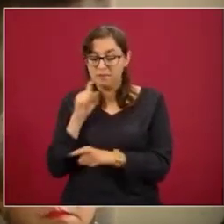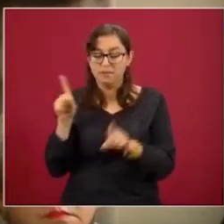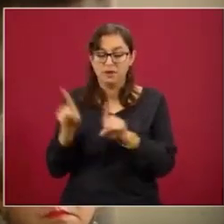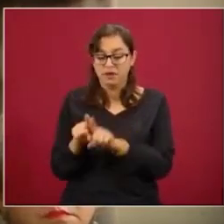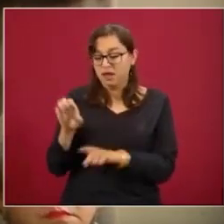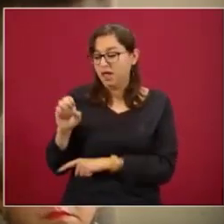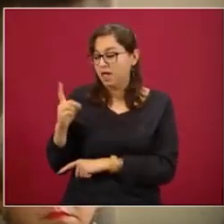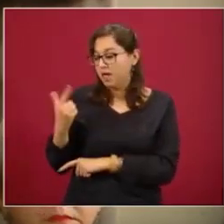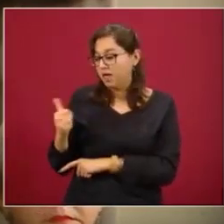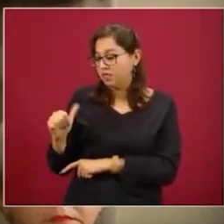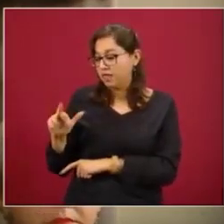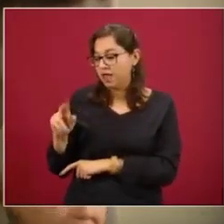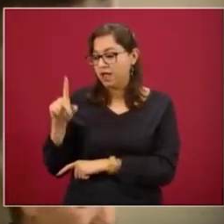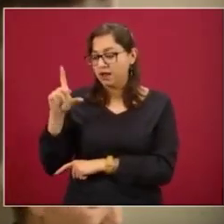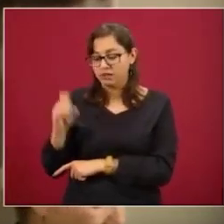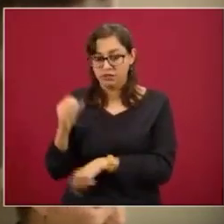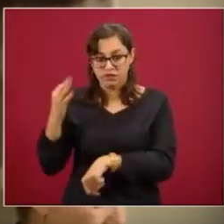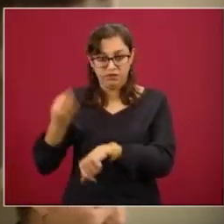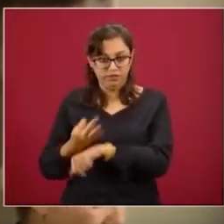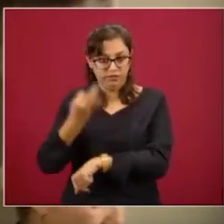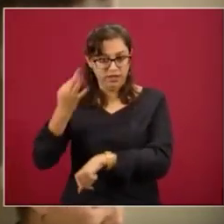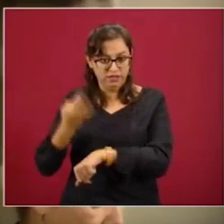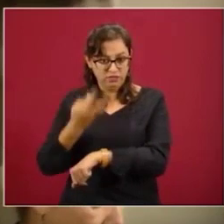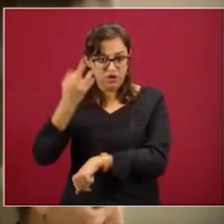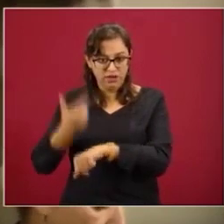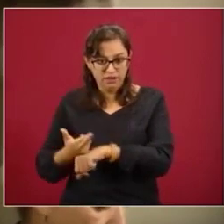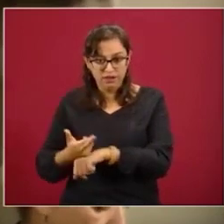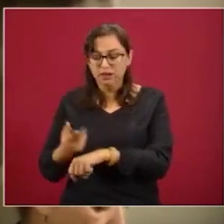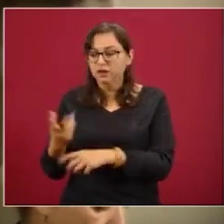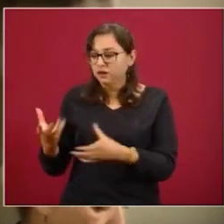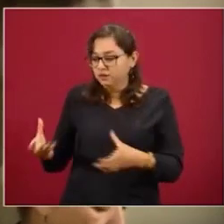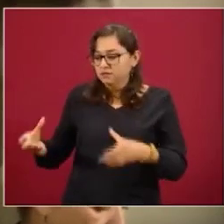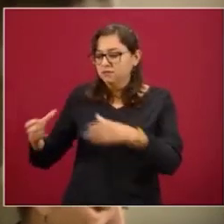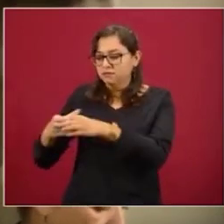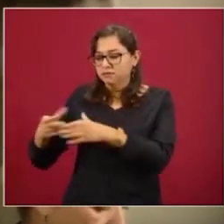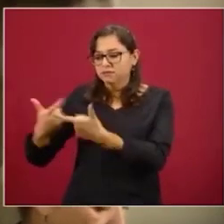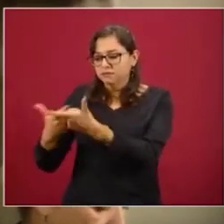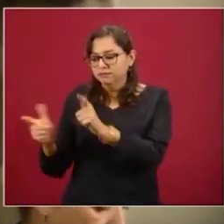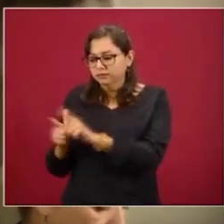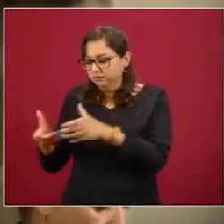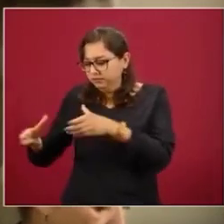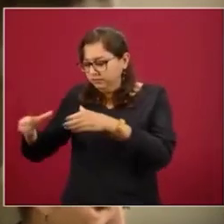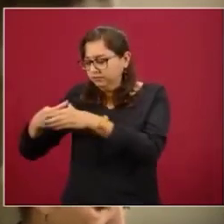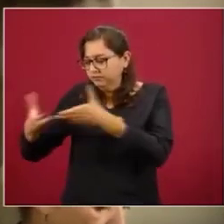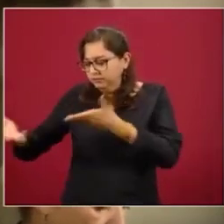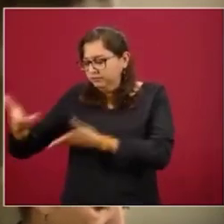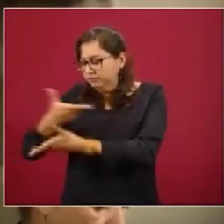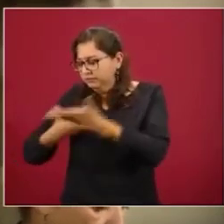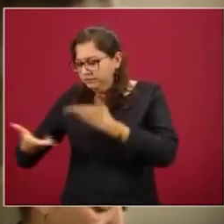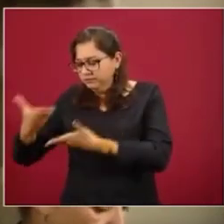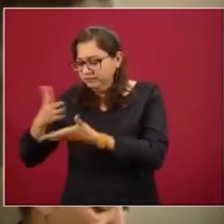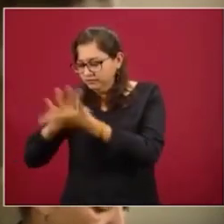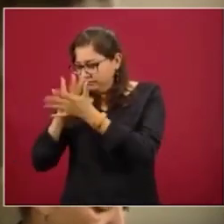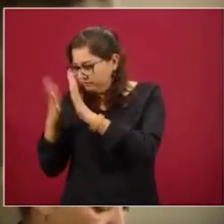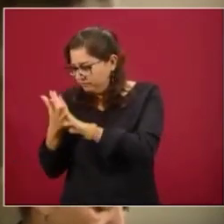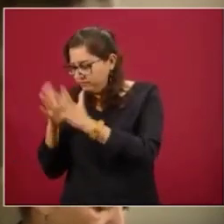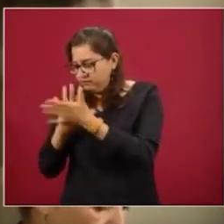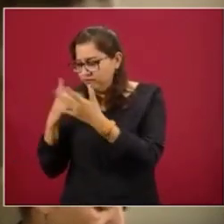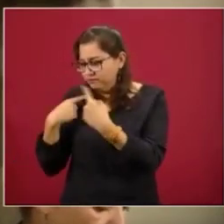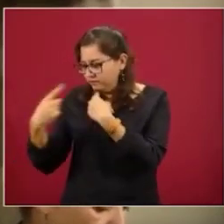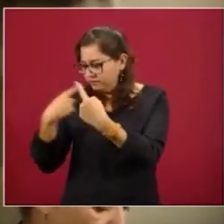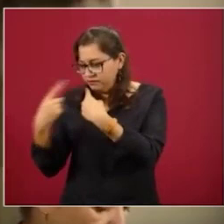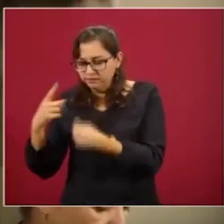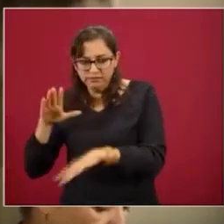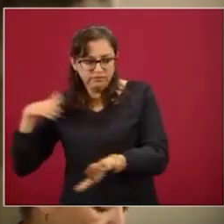del municipio de Tulum, fueron partícipes y avalaron el fraude cometido con el señor Tomás